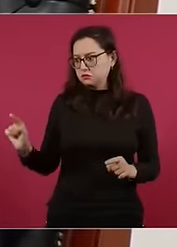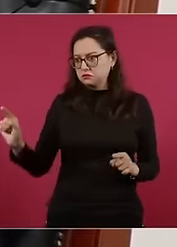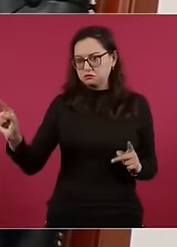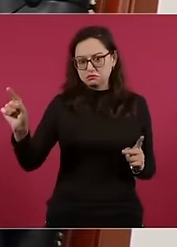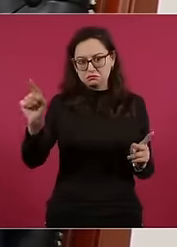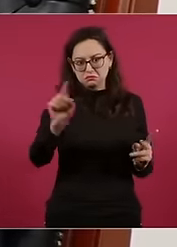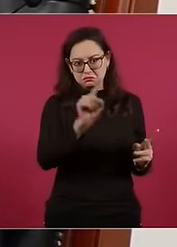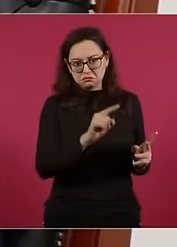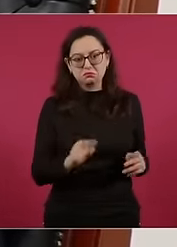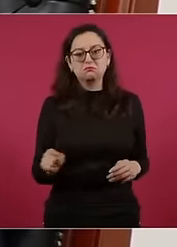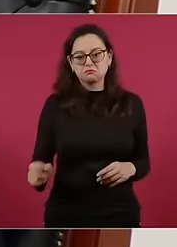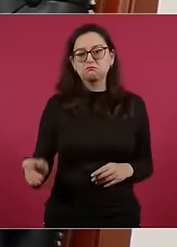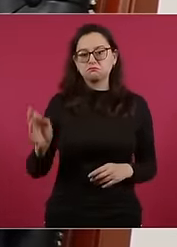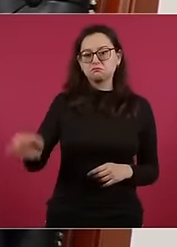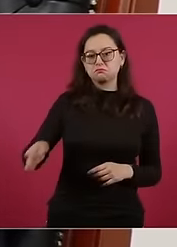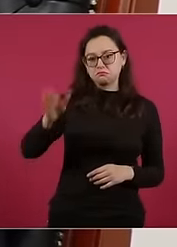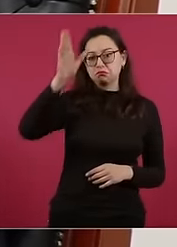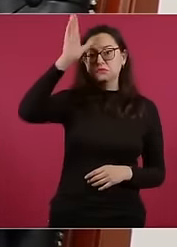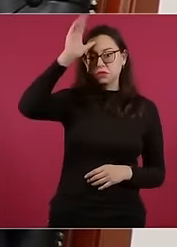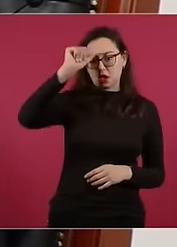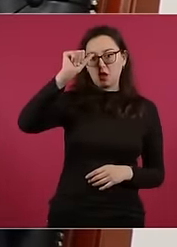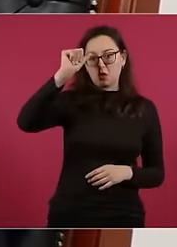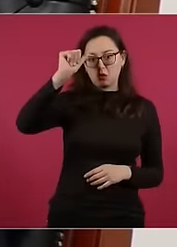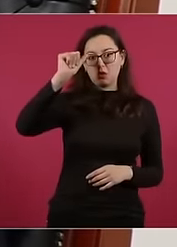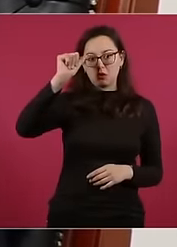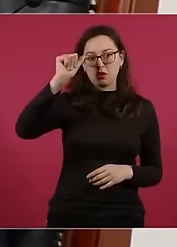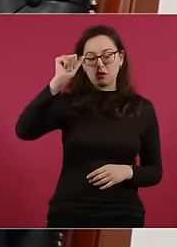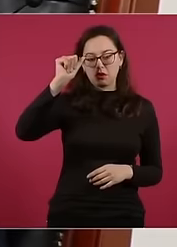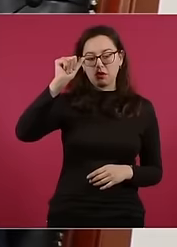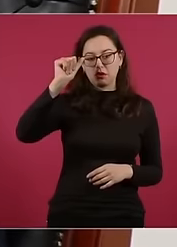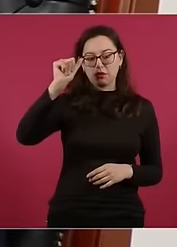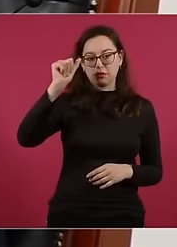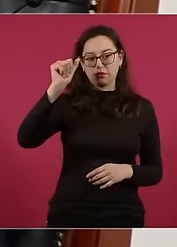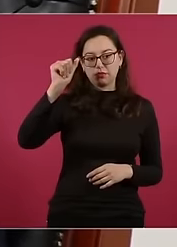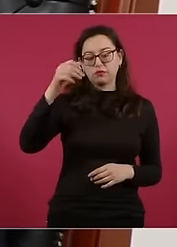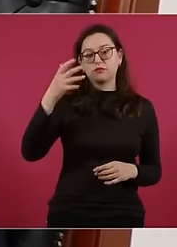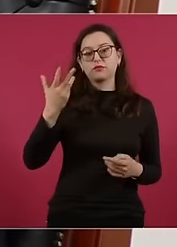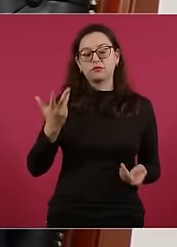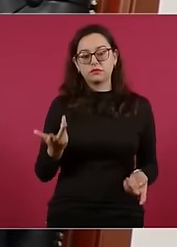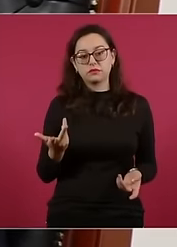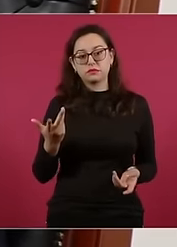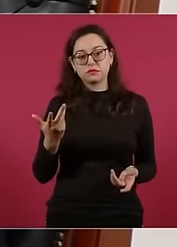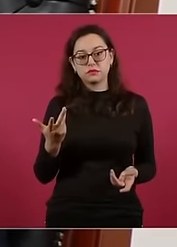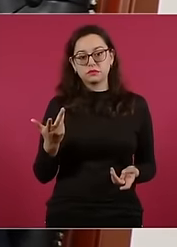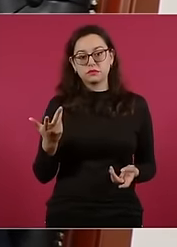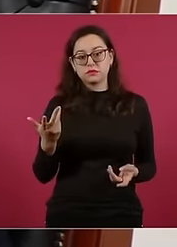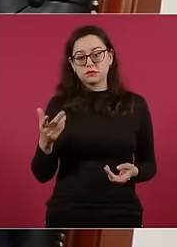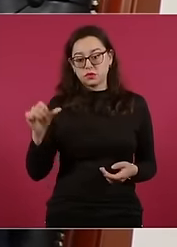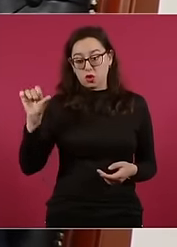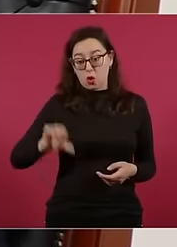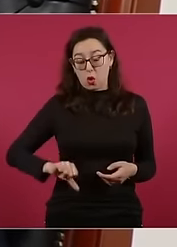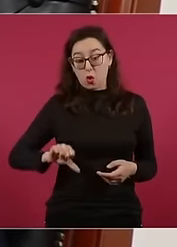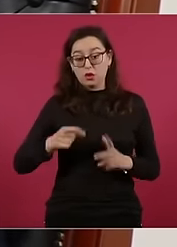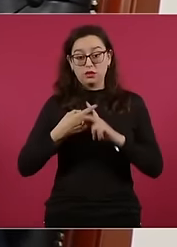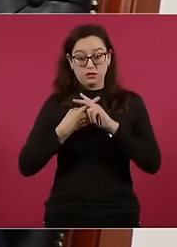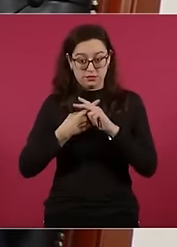de Venezuela a iniciar, tengo la información, el día de hoy.